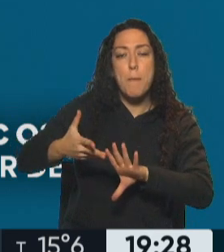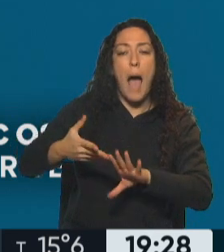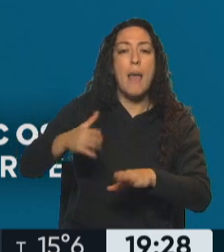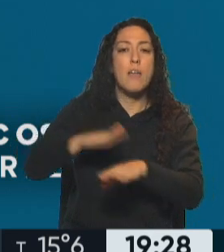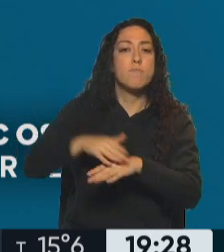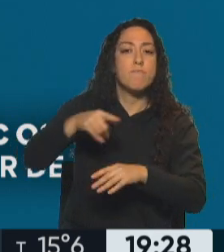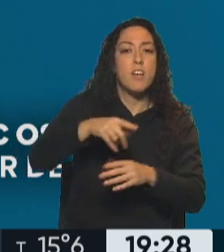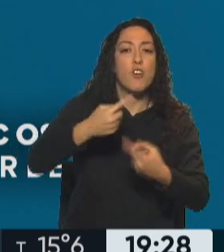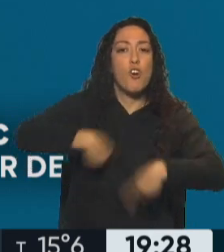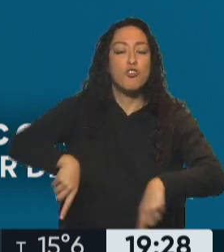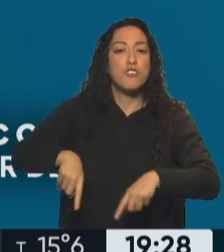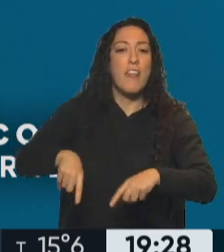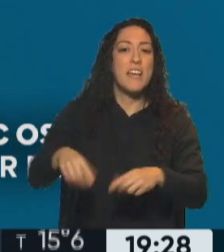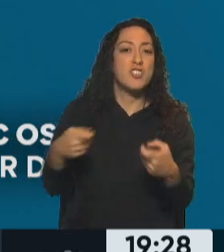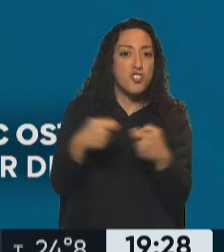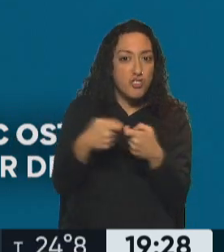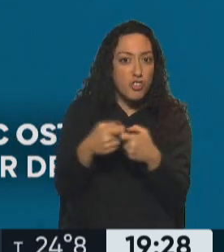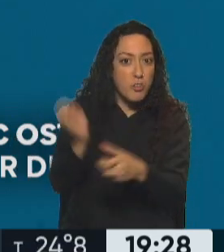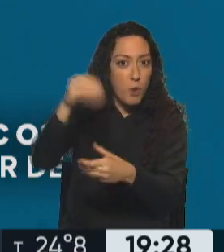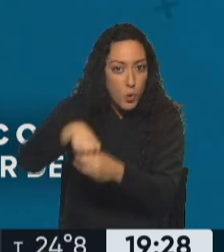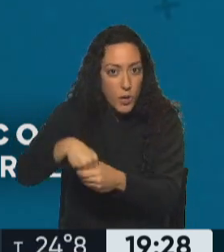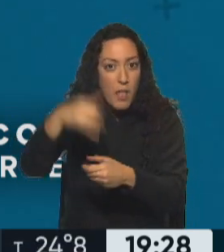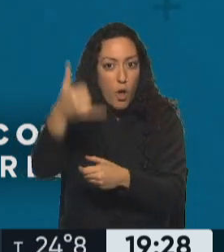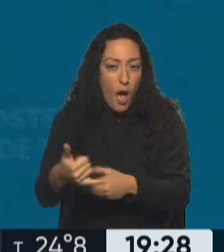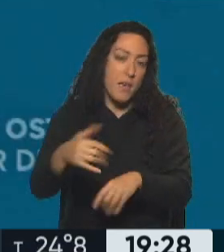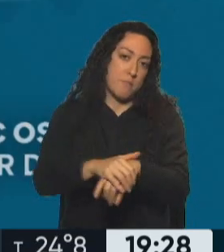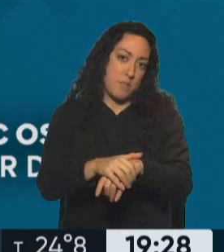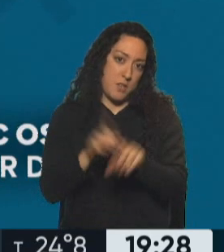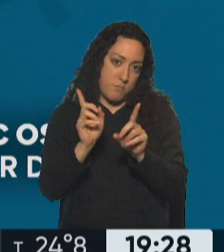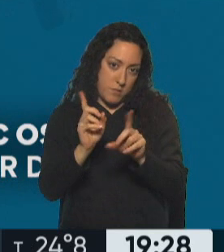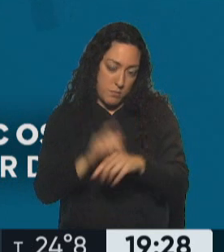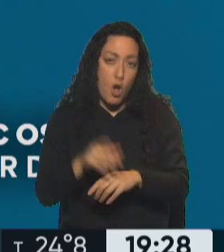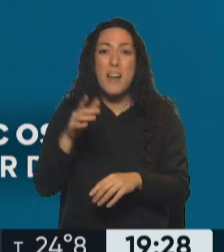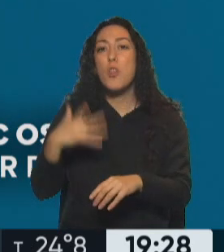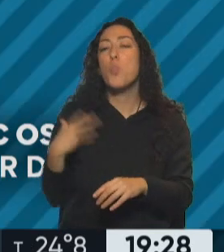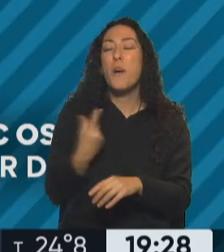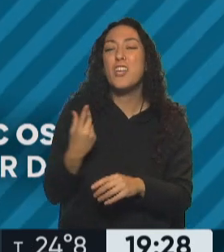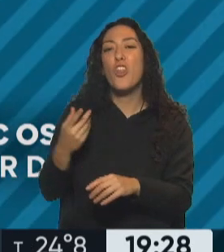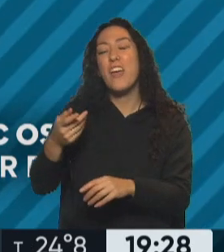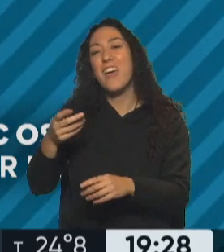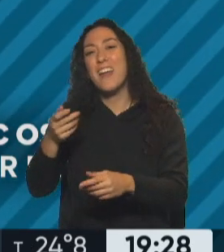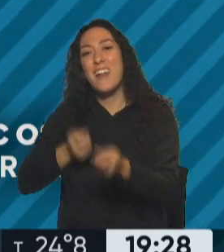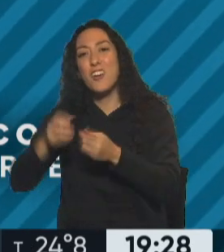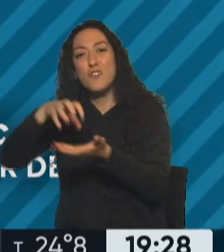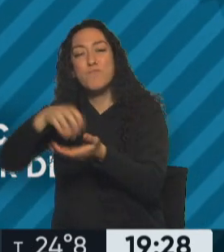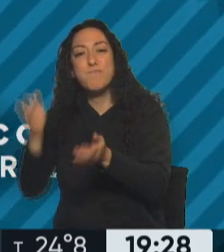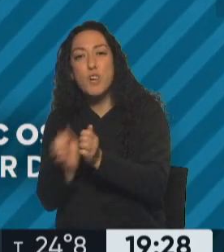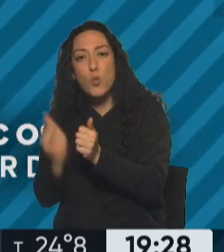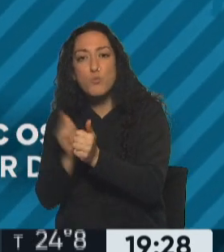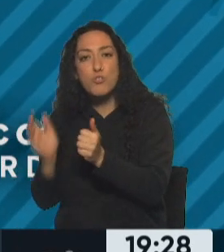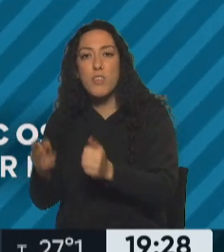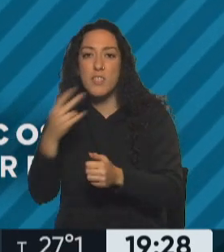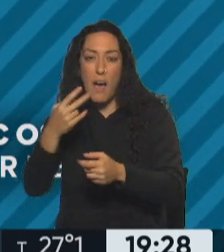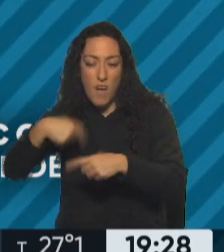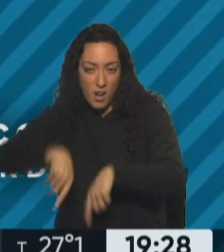involucraba a su socio. No. A su socio de amigo, él es dueño de una tabacalera muy importante. Claro. La obstrucción de Cartes